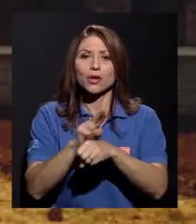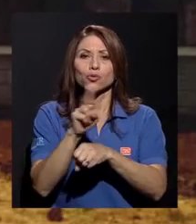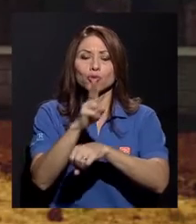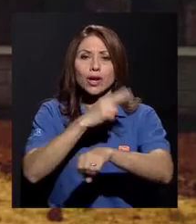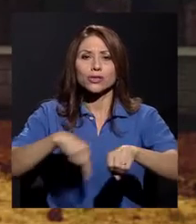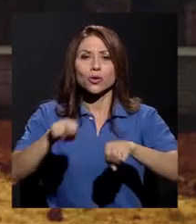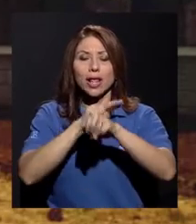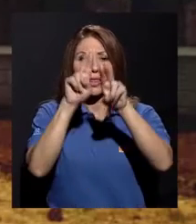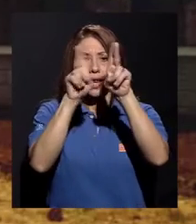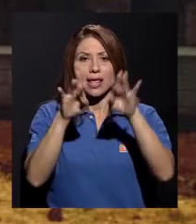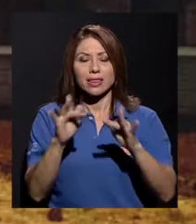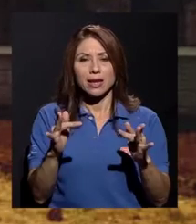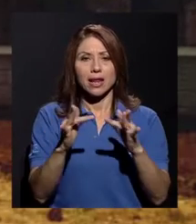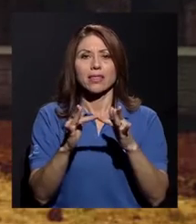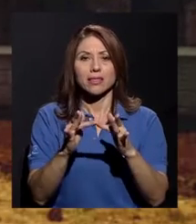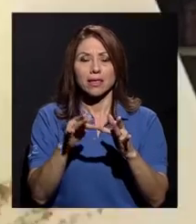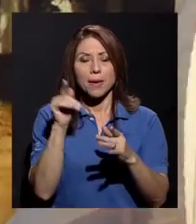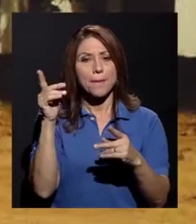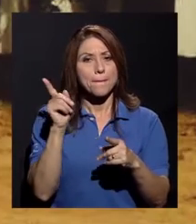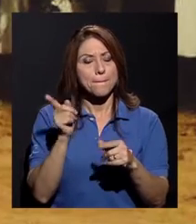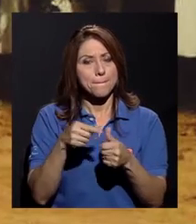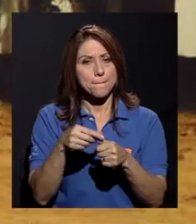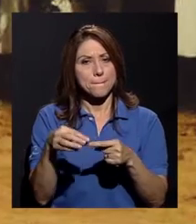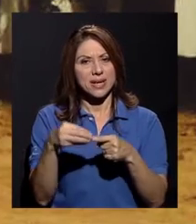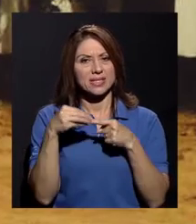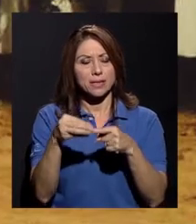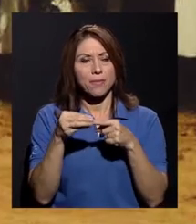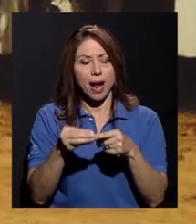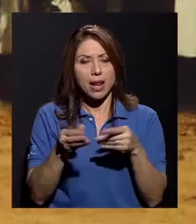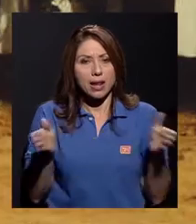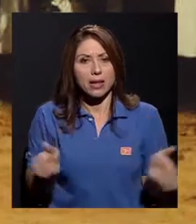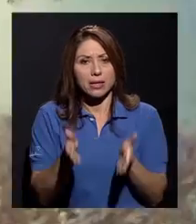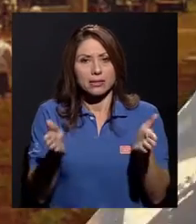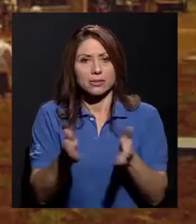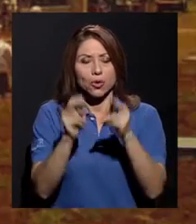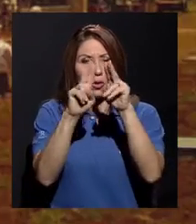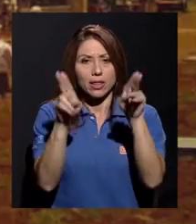de la Internet, convirtiéndose en el principal gestor de la red en Costa Rica.